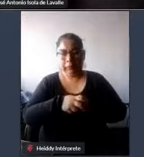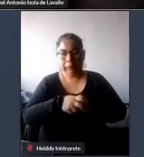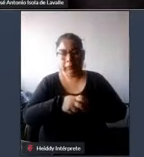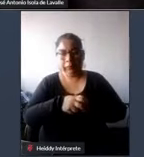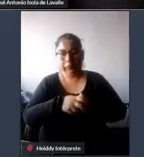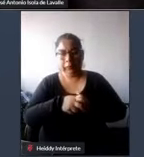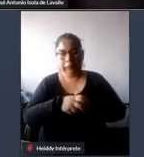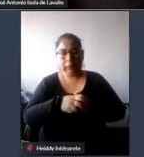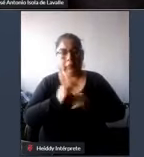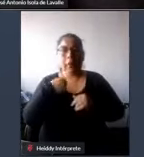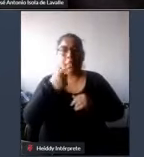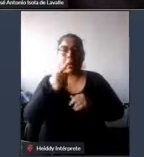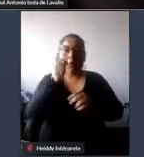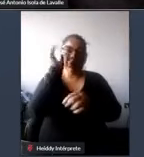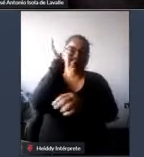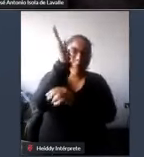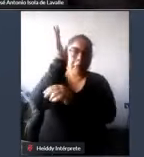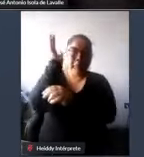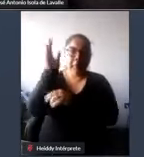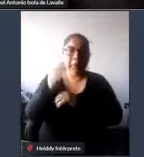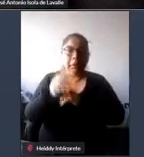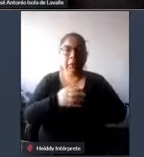seminario sobre